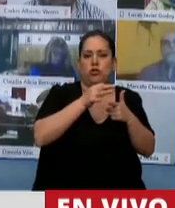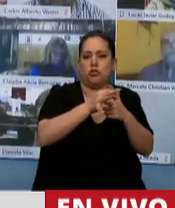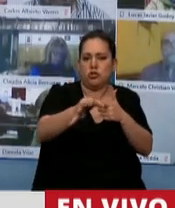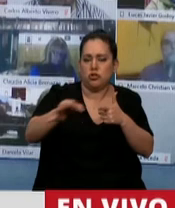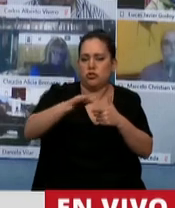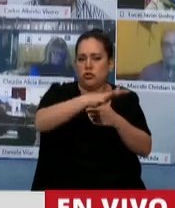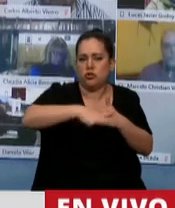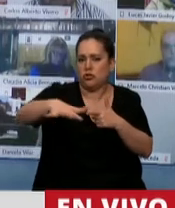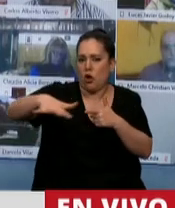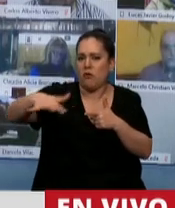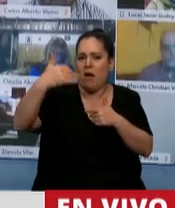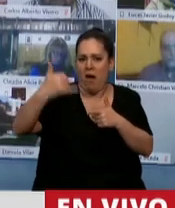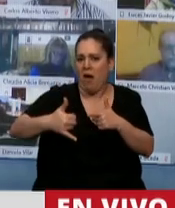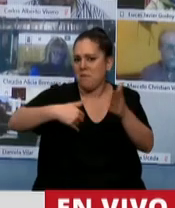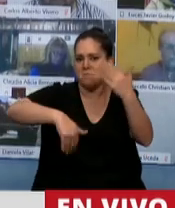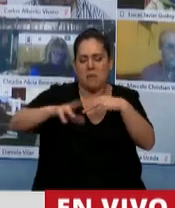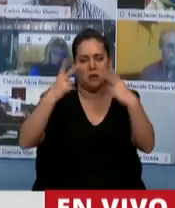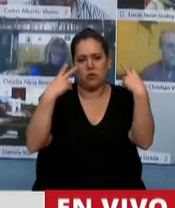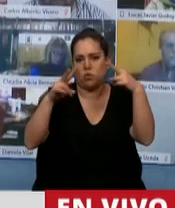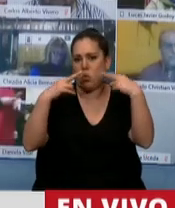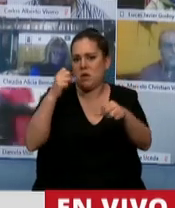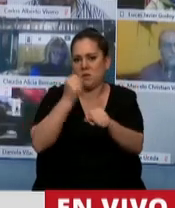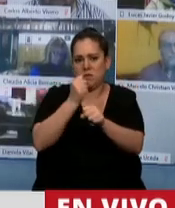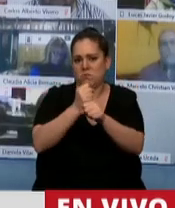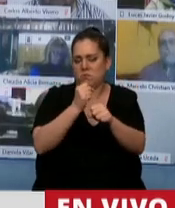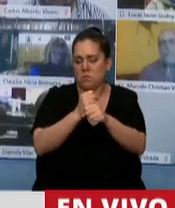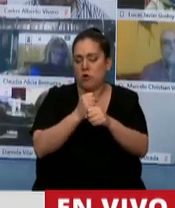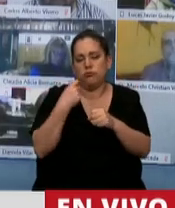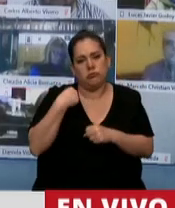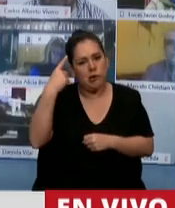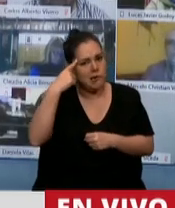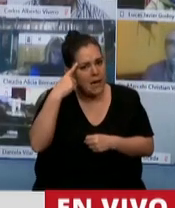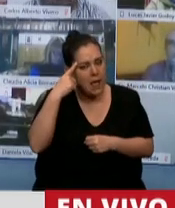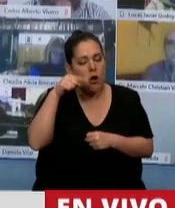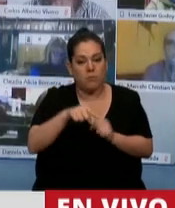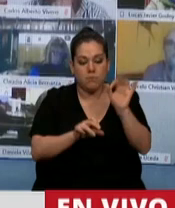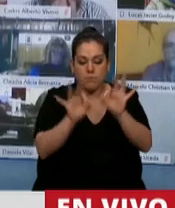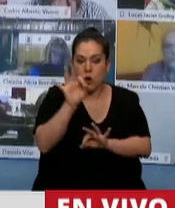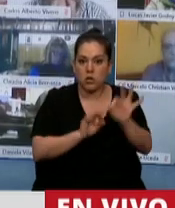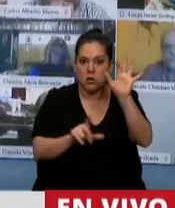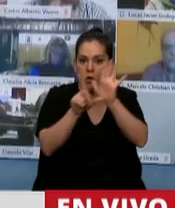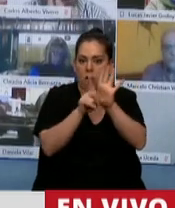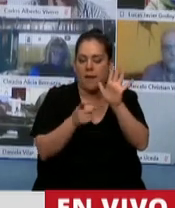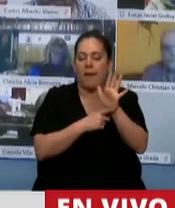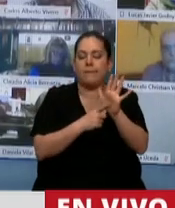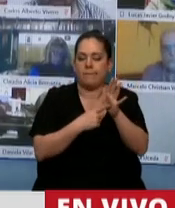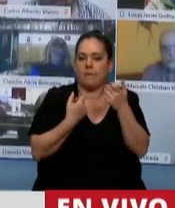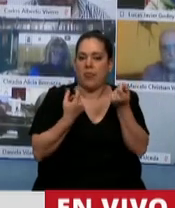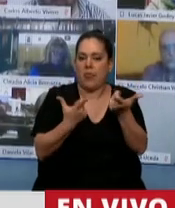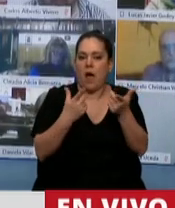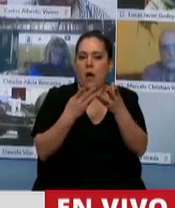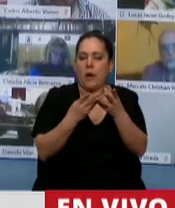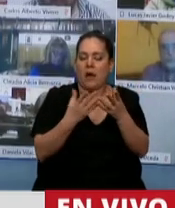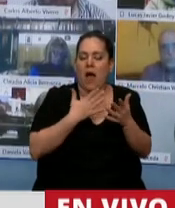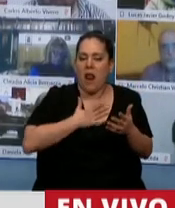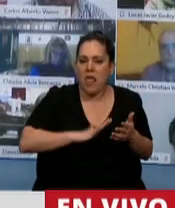tienen actividad principal al turismo. Yo creo que este proyecto viene a auxiliar a un sector que está parado desde el